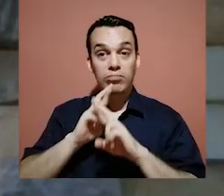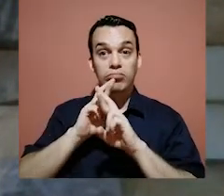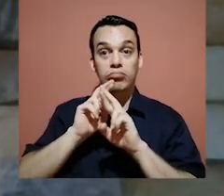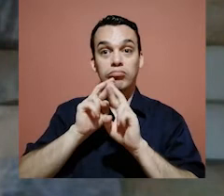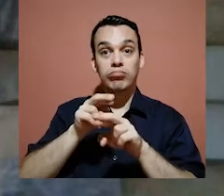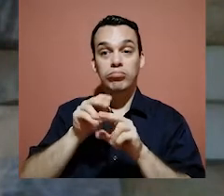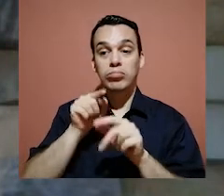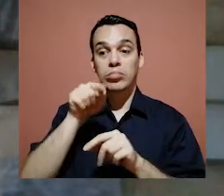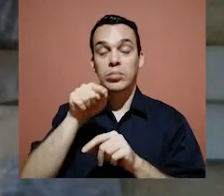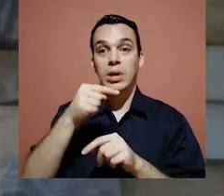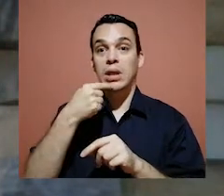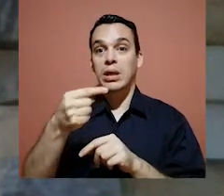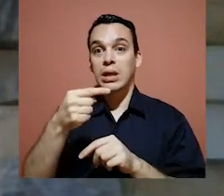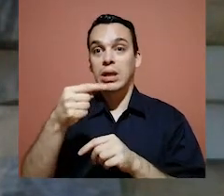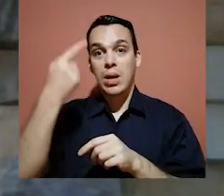en nuestras próximas ediciones.